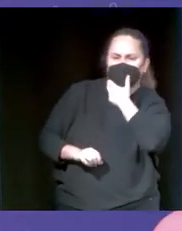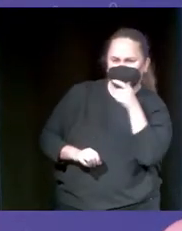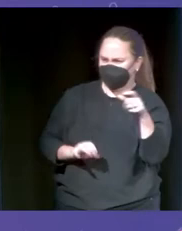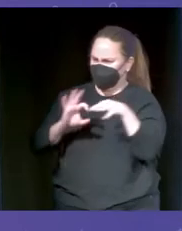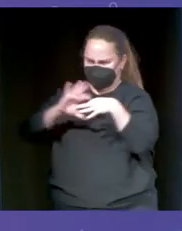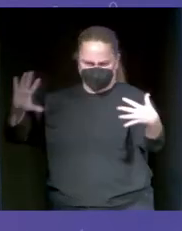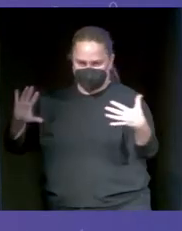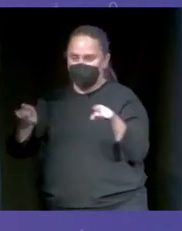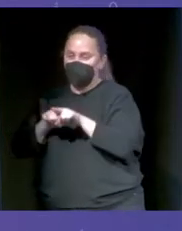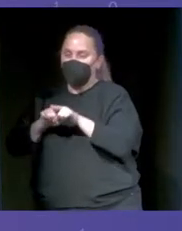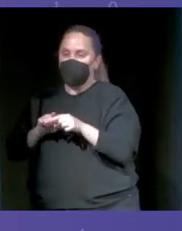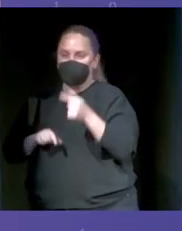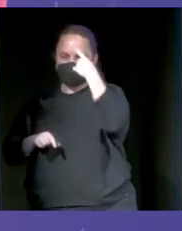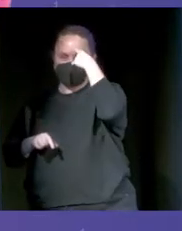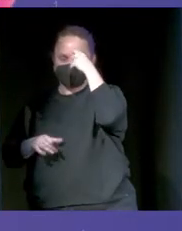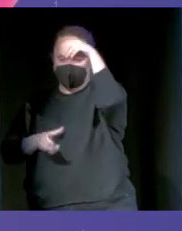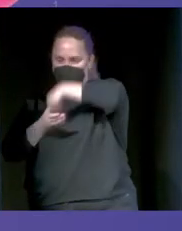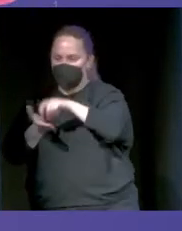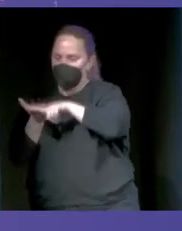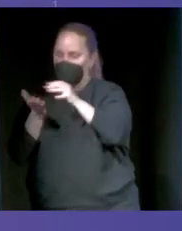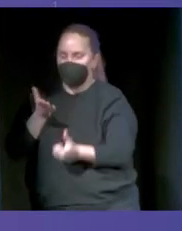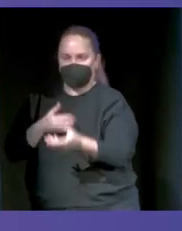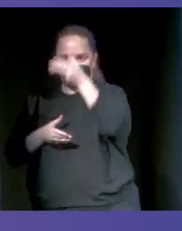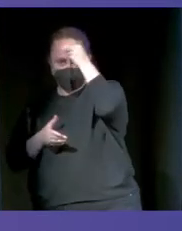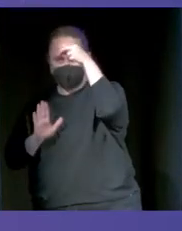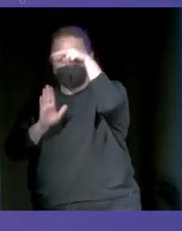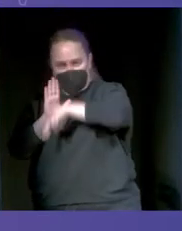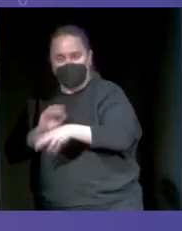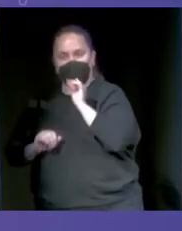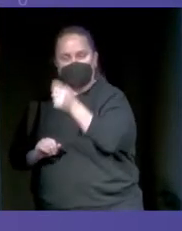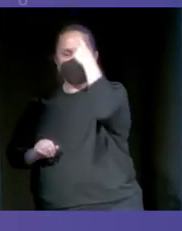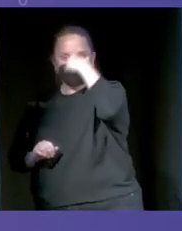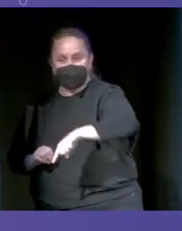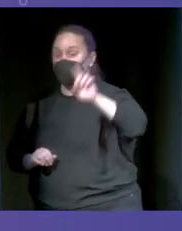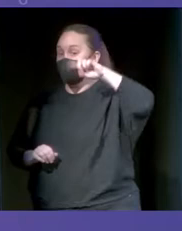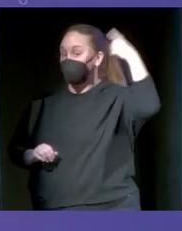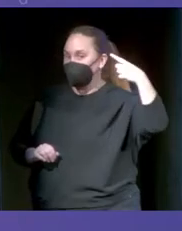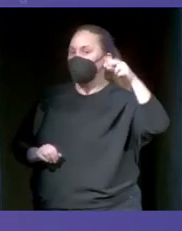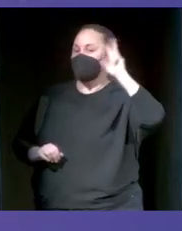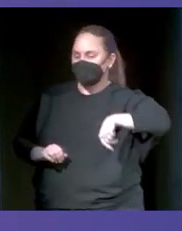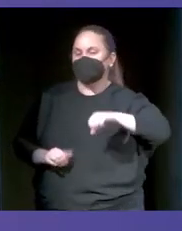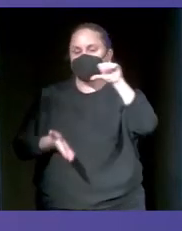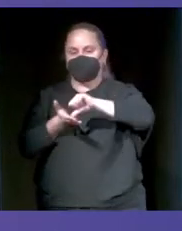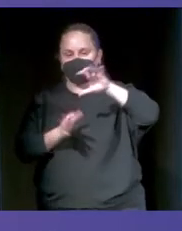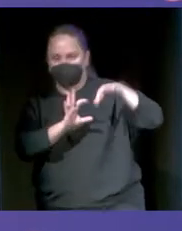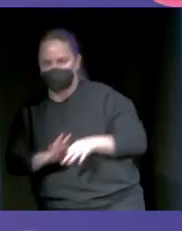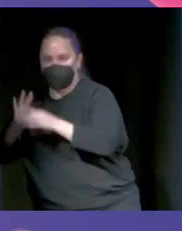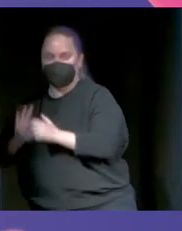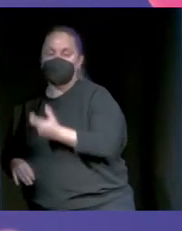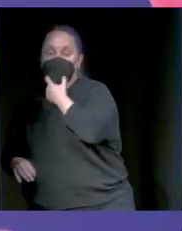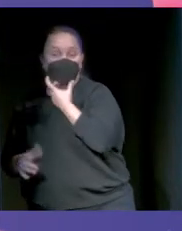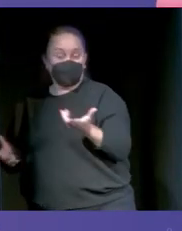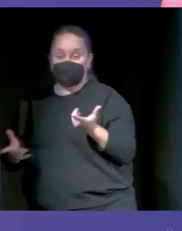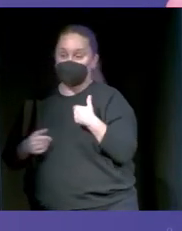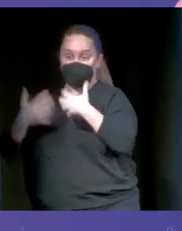Tenéis una serie de reglas de lenguaje en la cabeza y tenéis un conocimiento. Sabéis que Londres es la capital. Para entrenar una máquina, para hacerla